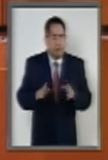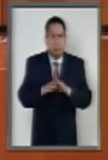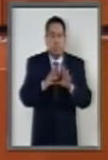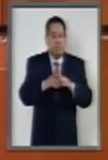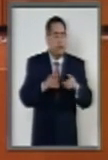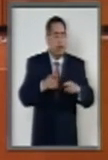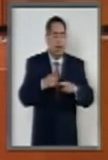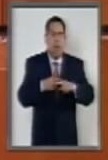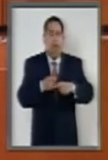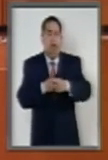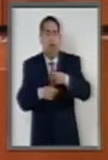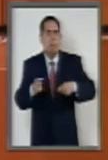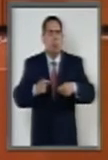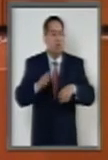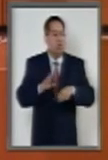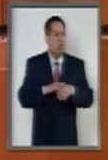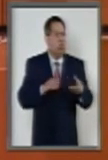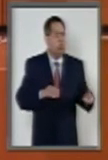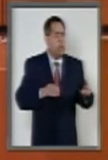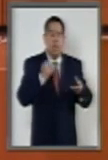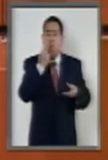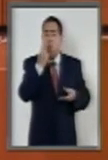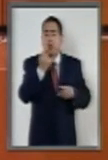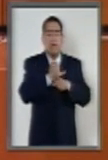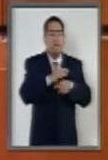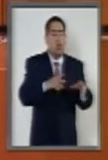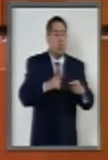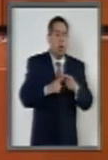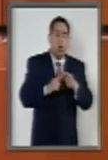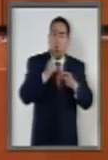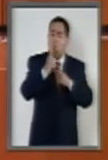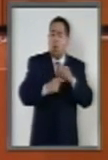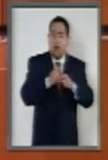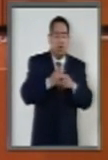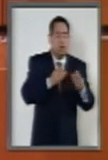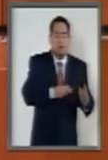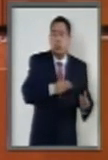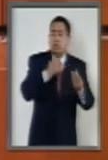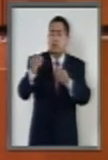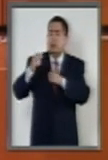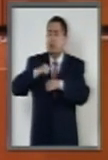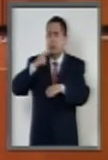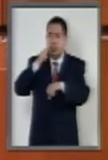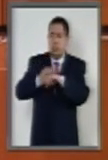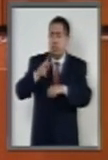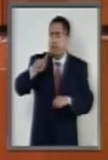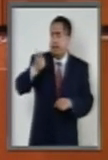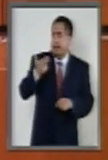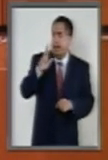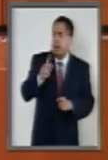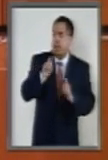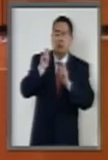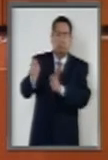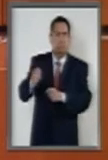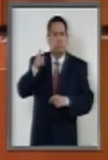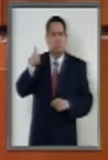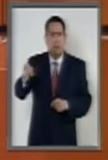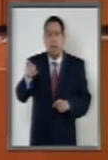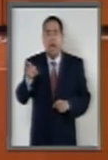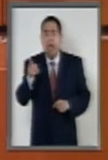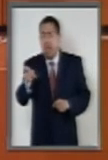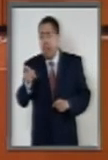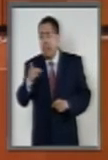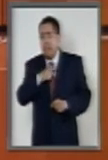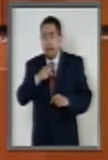reemplazadas por un informe al titular o la titular de la PGR que deba rendir